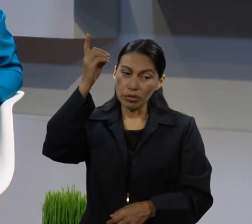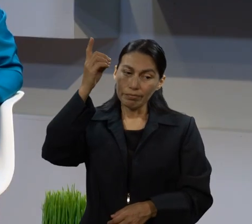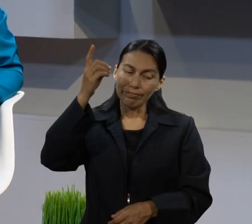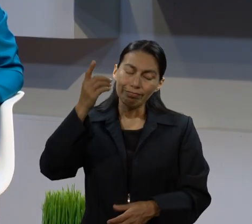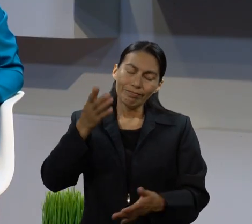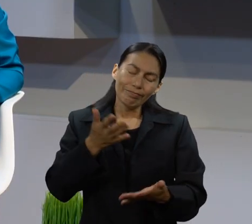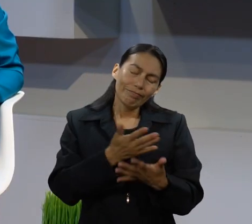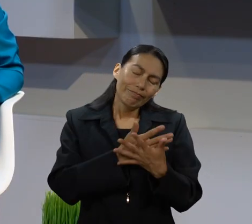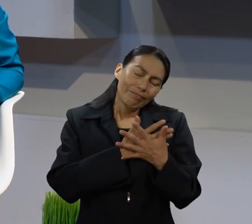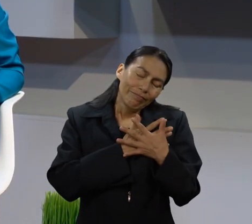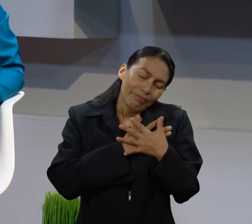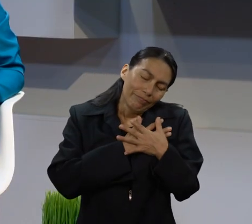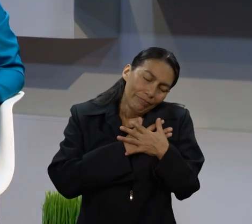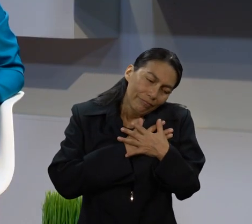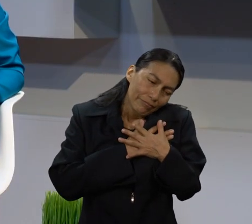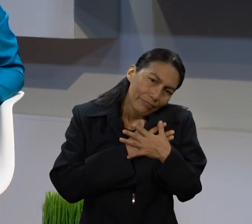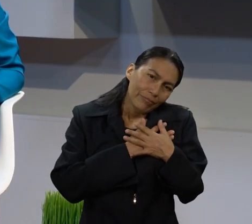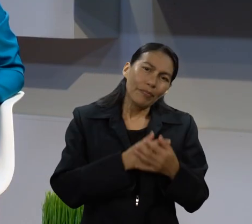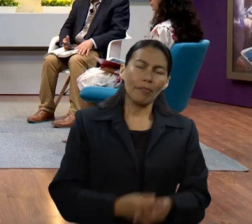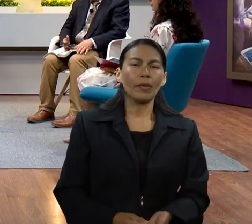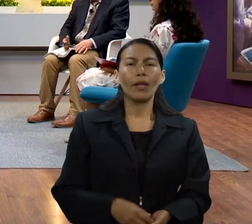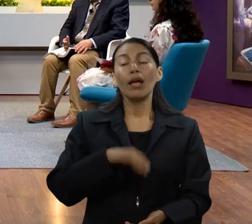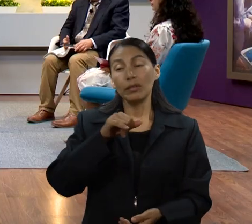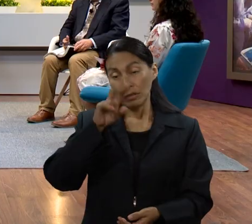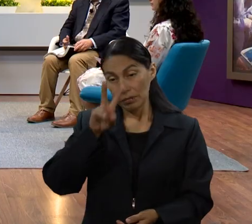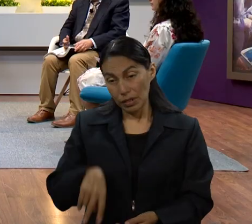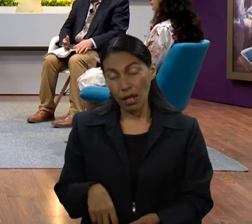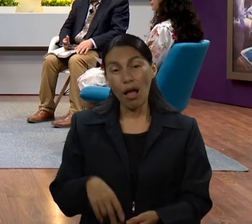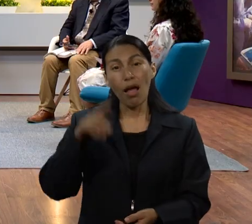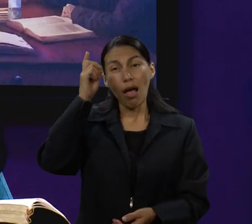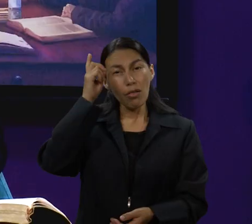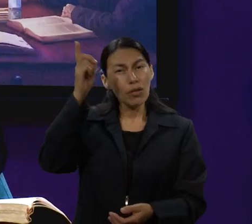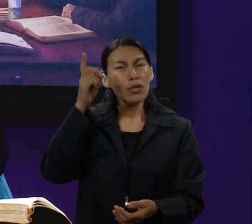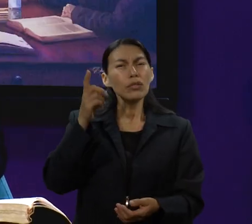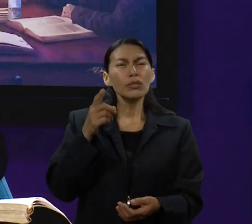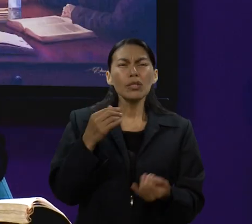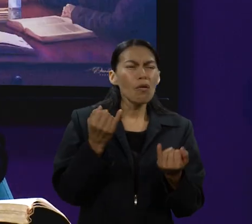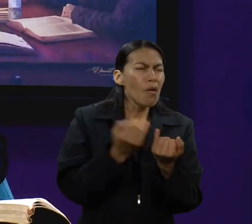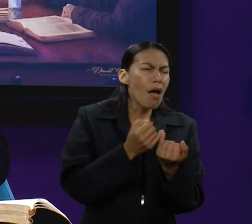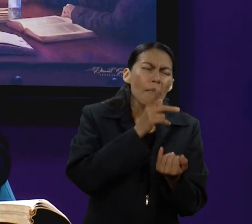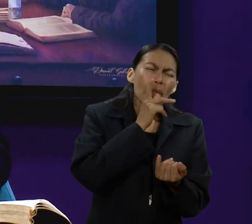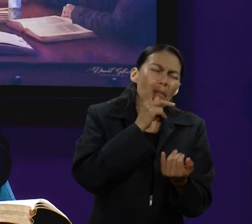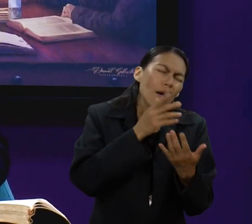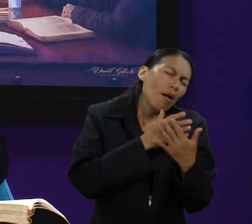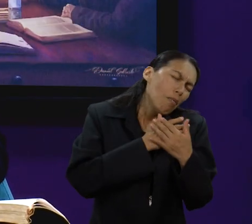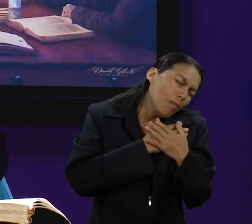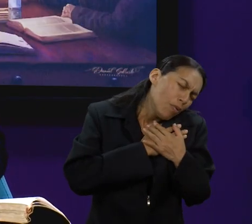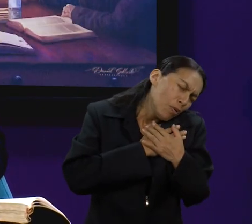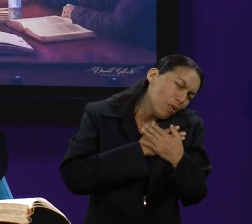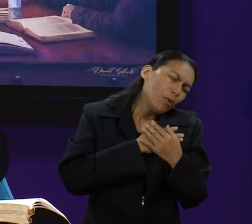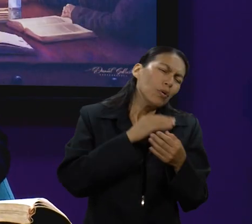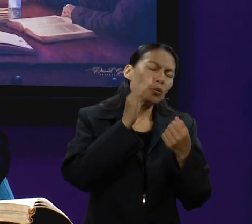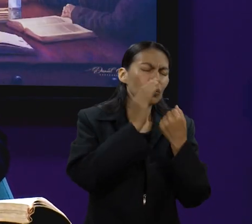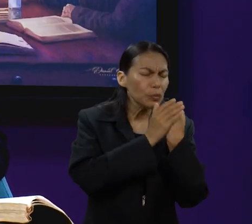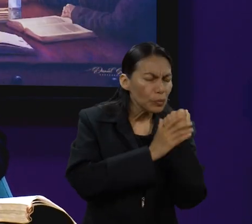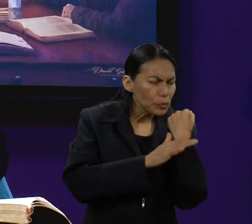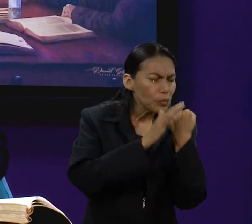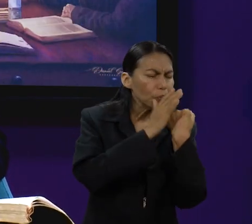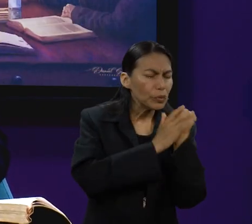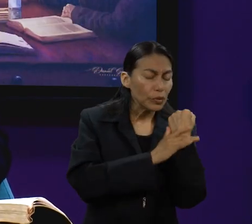nos desecha. Sí, es que es interesante cómo Dios vuelve otra vez como Padre amoroso con Abraham.